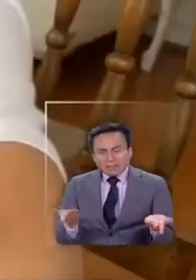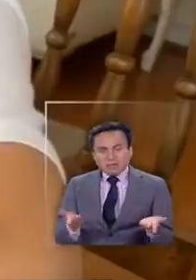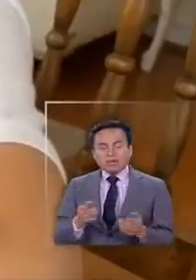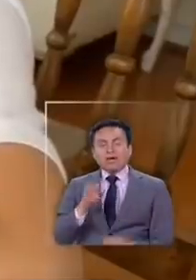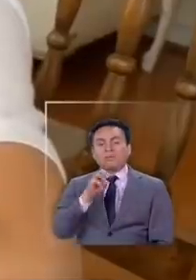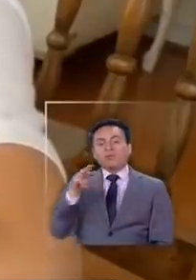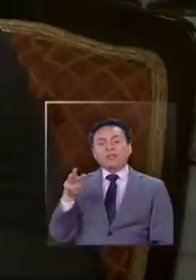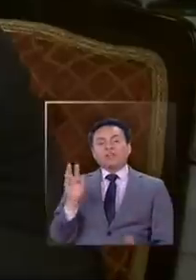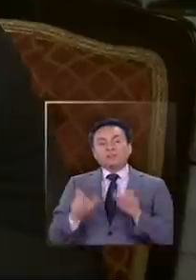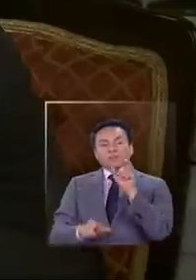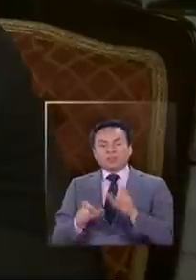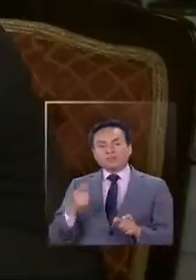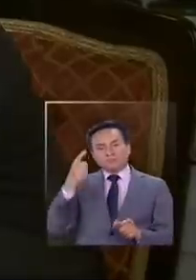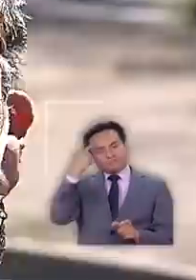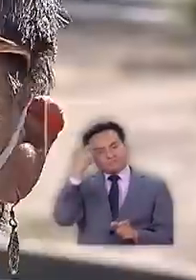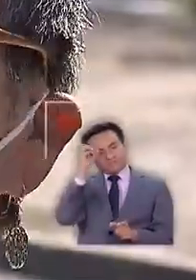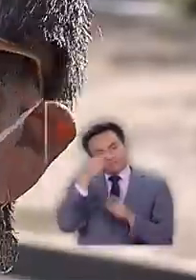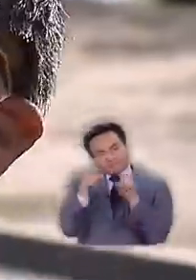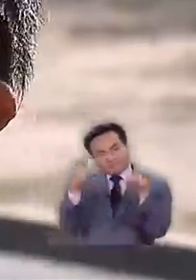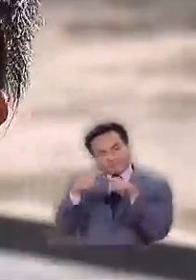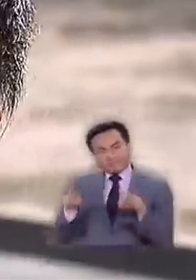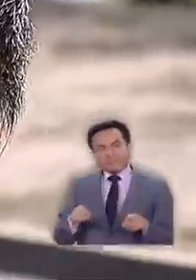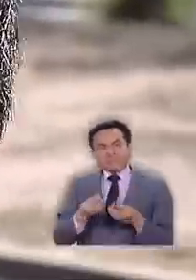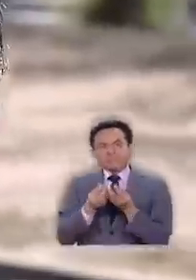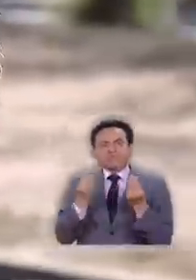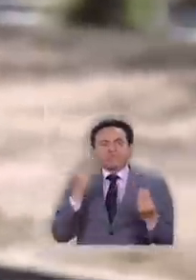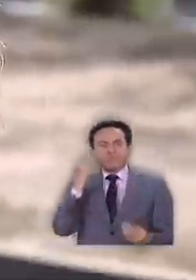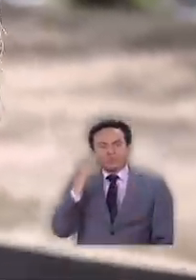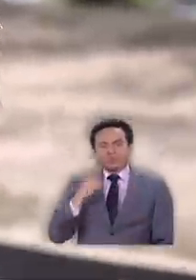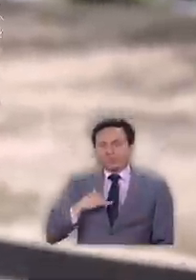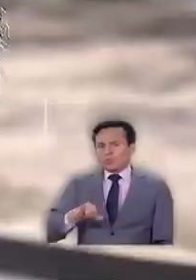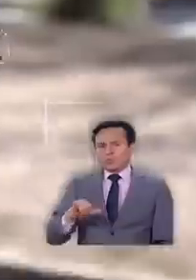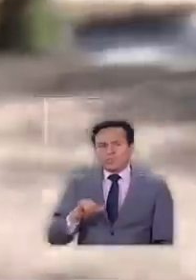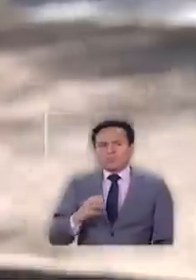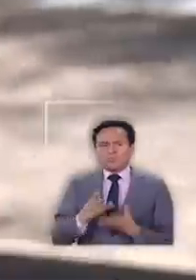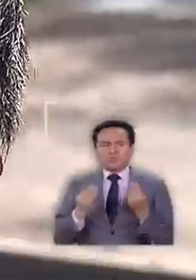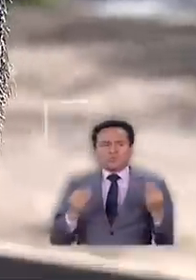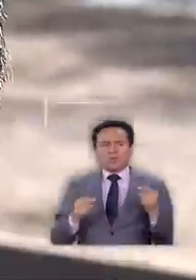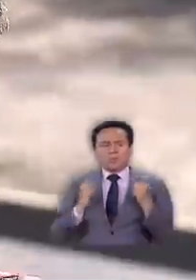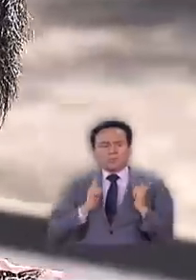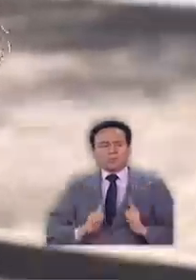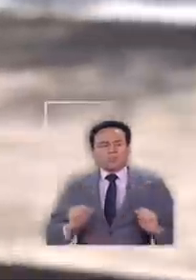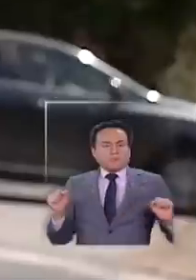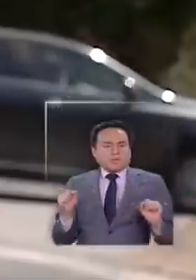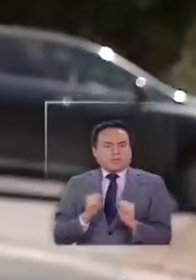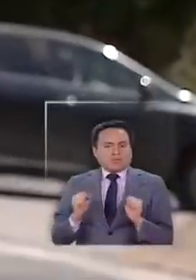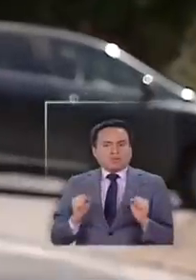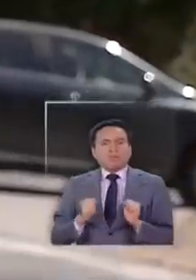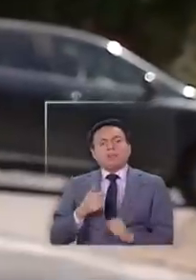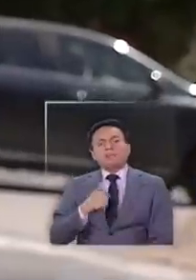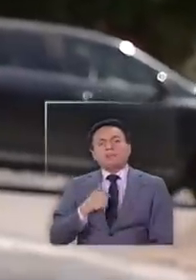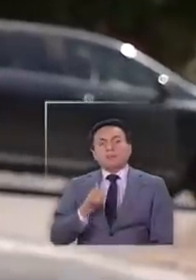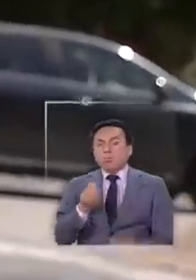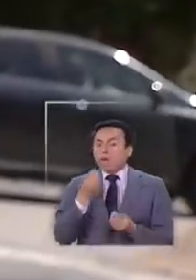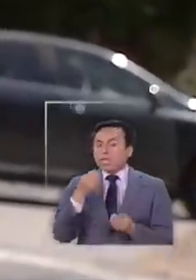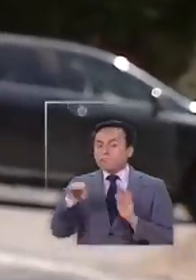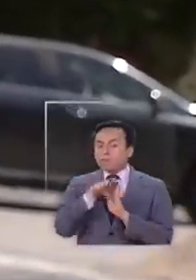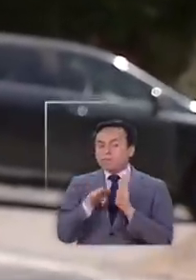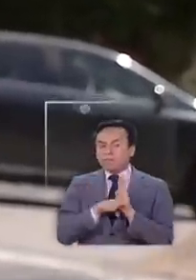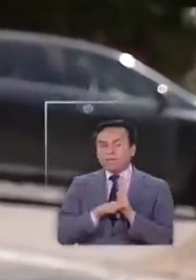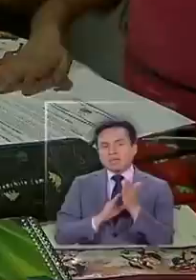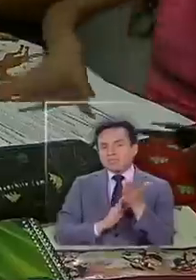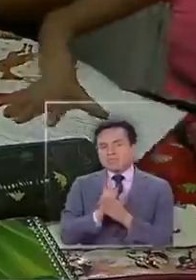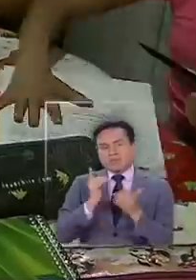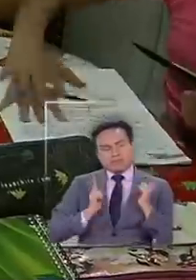apoderados, las opiniones se dividen. Hay muchos niños que no les gustan, ¿no es cierto?, que no van a poder tener vacaciones de invierno. Para mí es muy buena medida que se lo